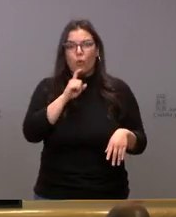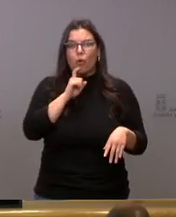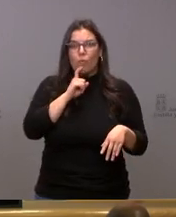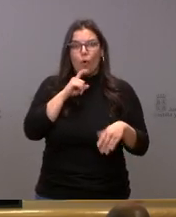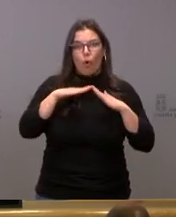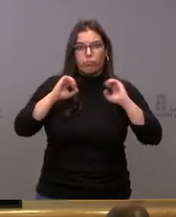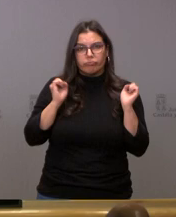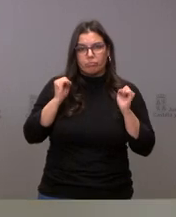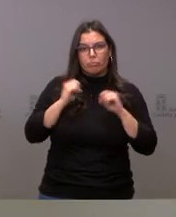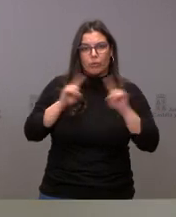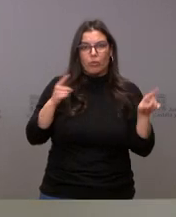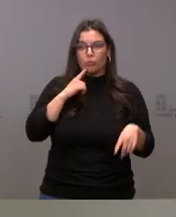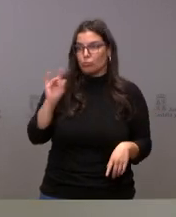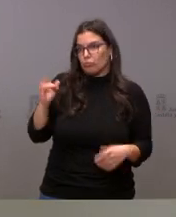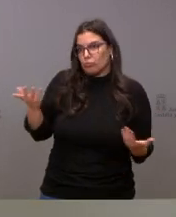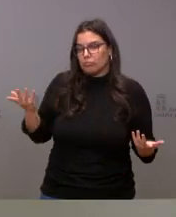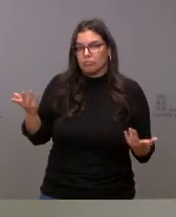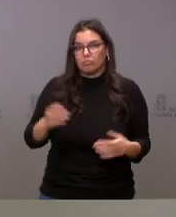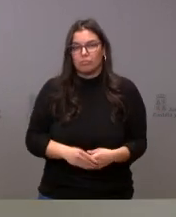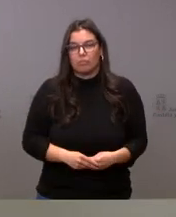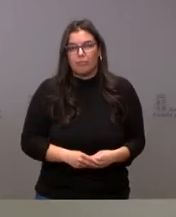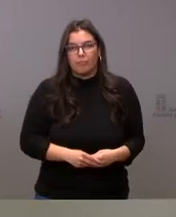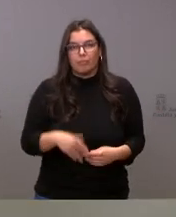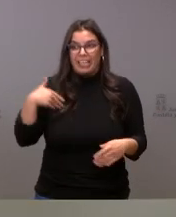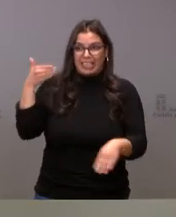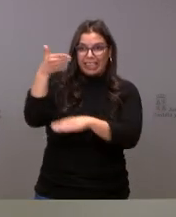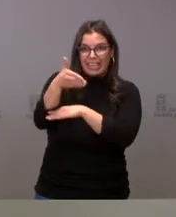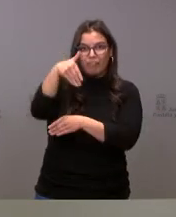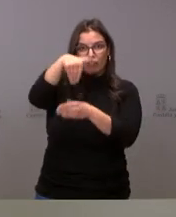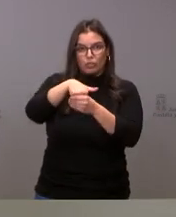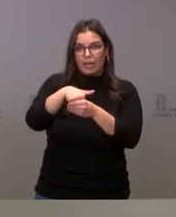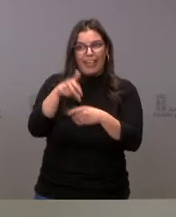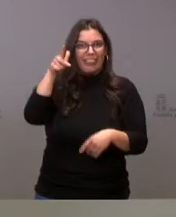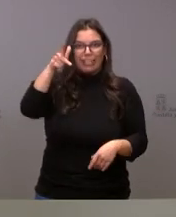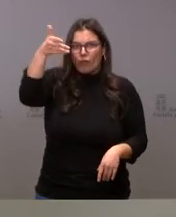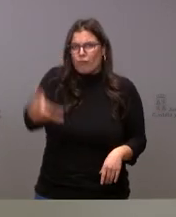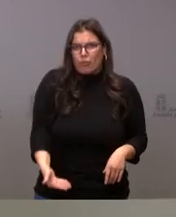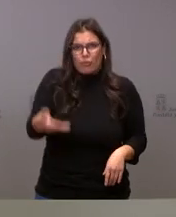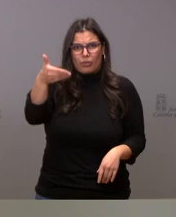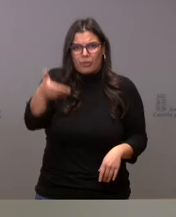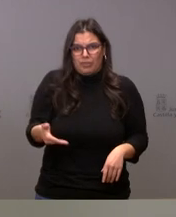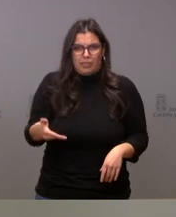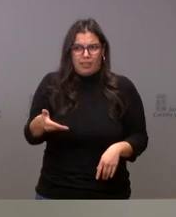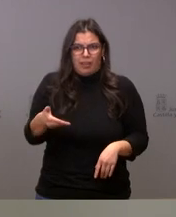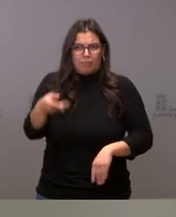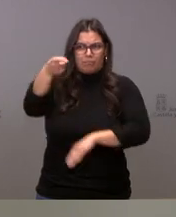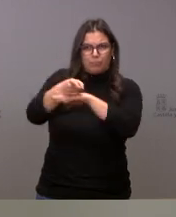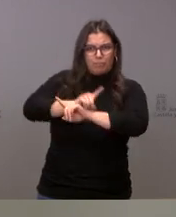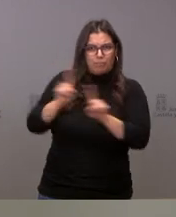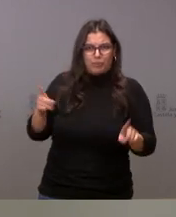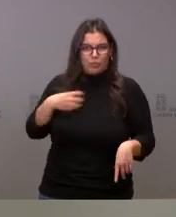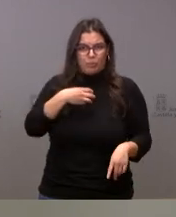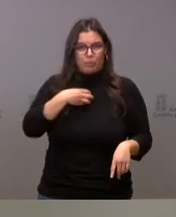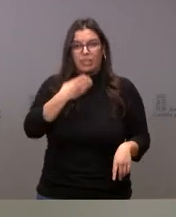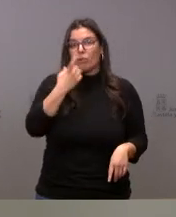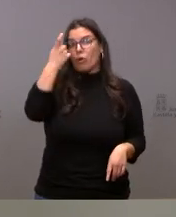votar en ese caso. No, claro, a ver, acudir a votar es un derecho fundamental. Una persona que viva